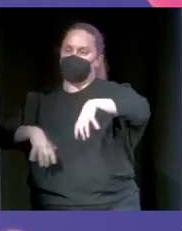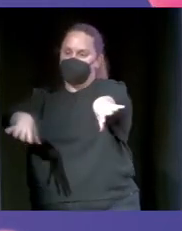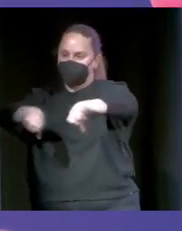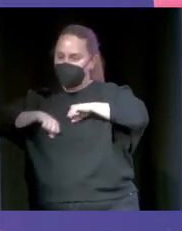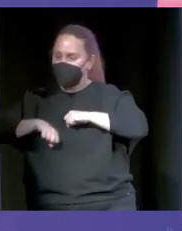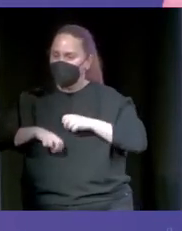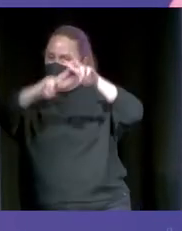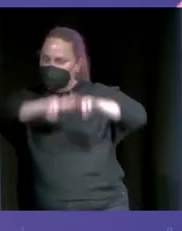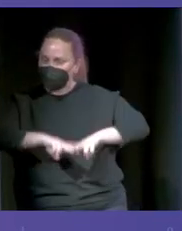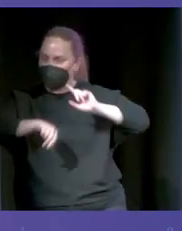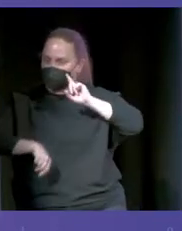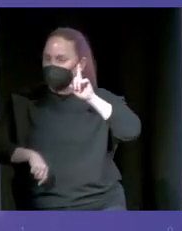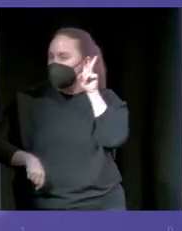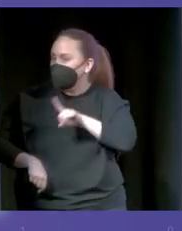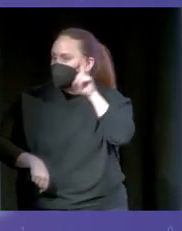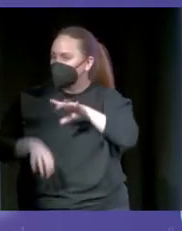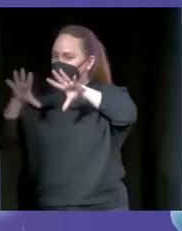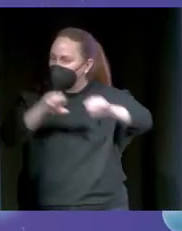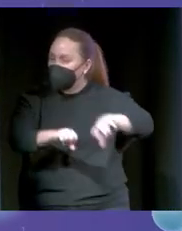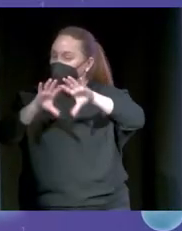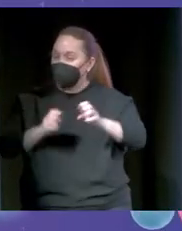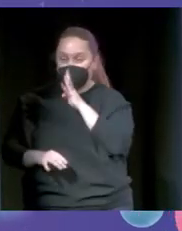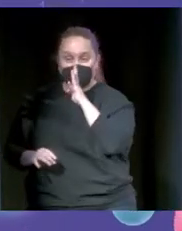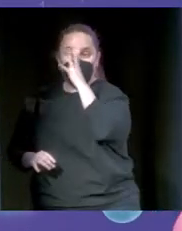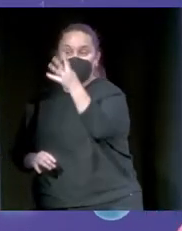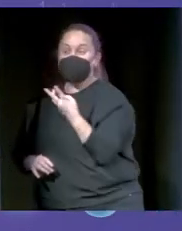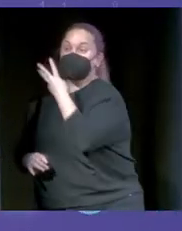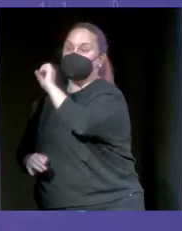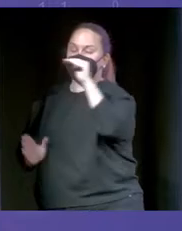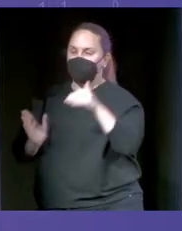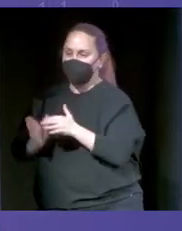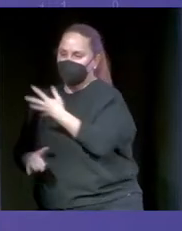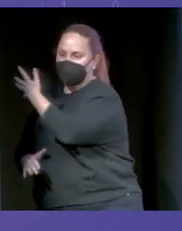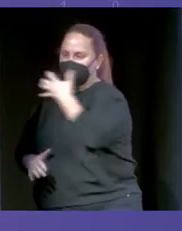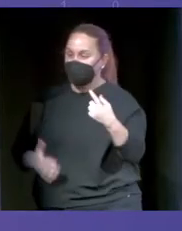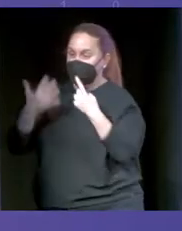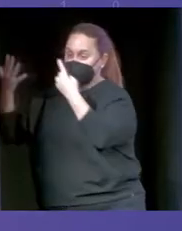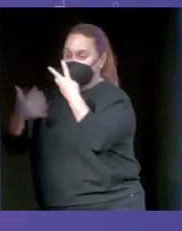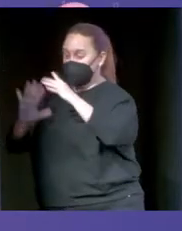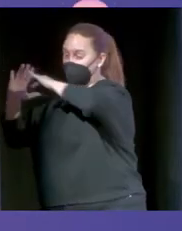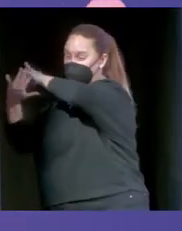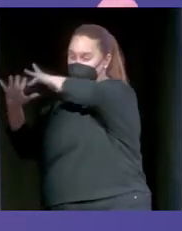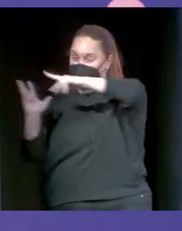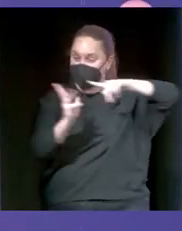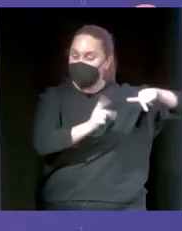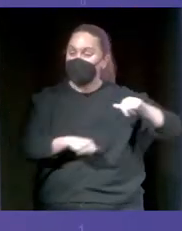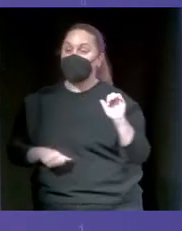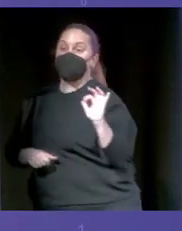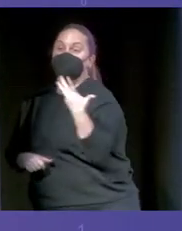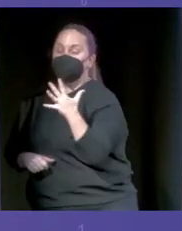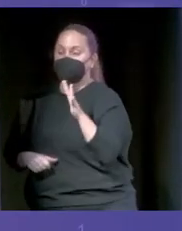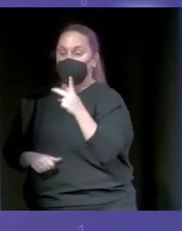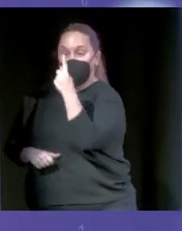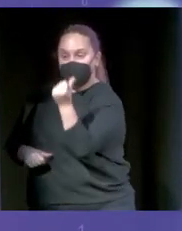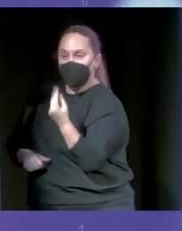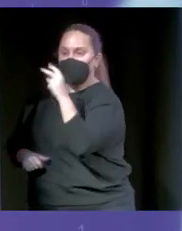le han detectado a Trump. En cuatro años, 30.573. Si hacéis las cuentas, esto os da 20 mentiras